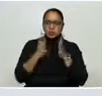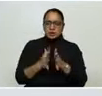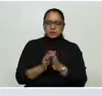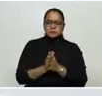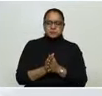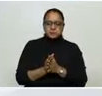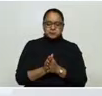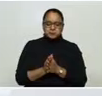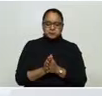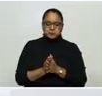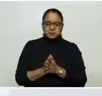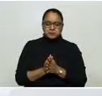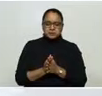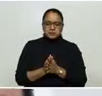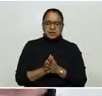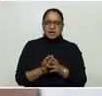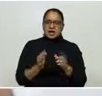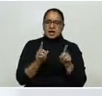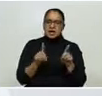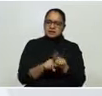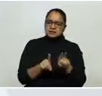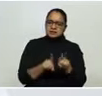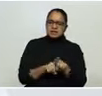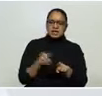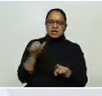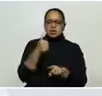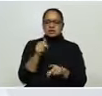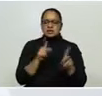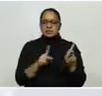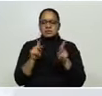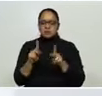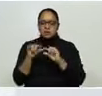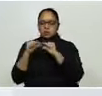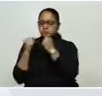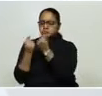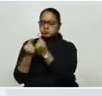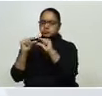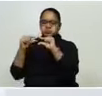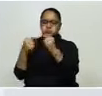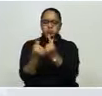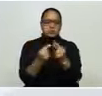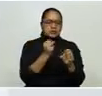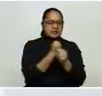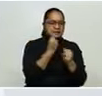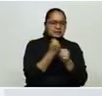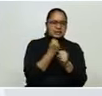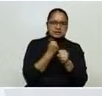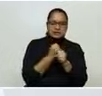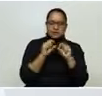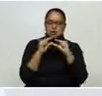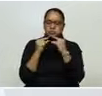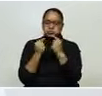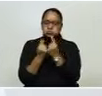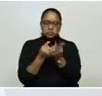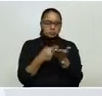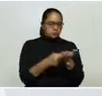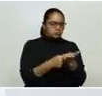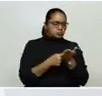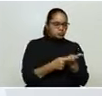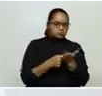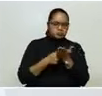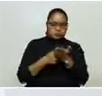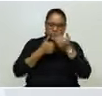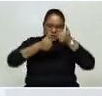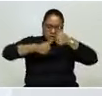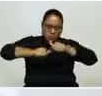está en movimiento una serie de mesas de trabajo donde se están concertando algunas medidas.